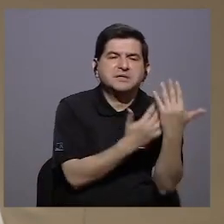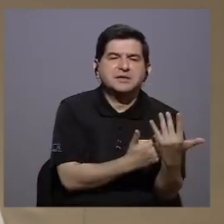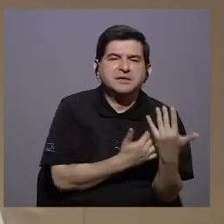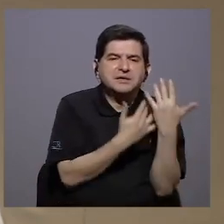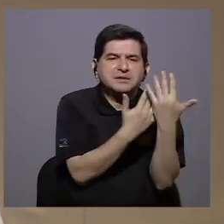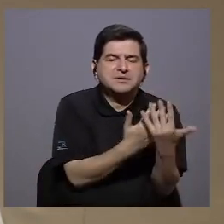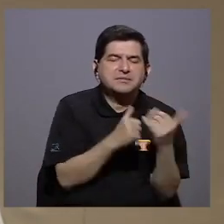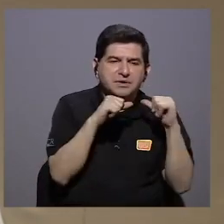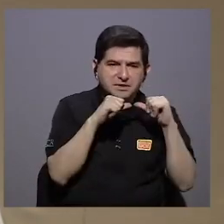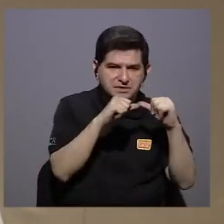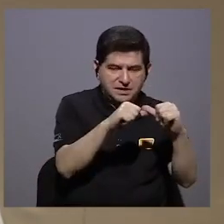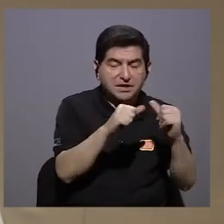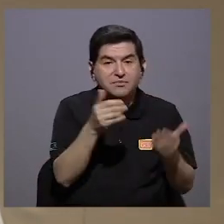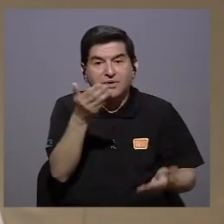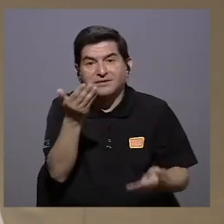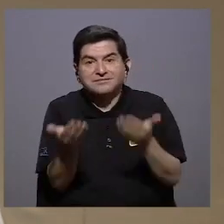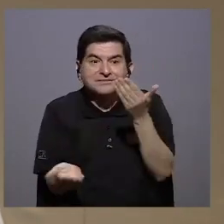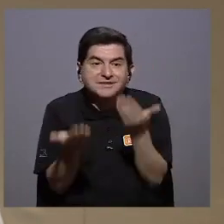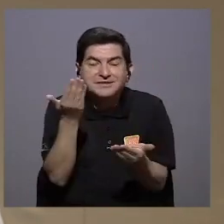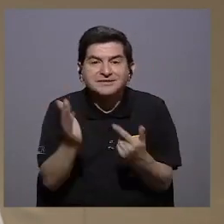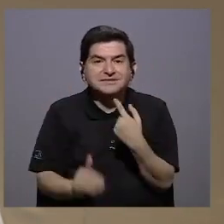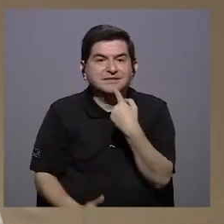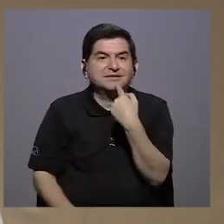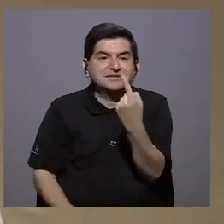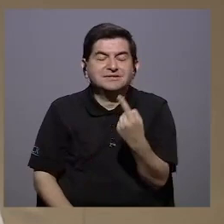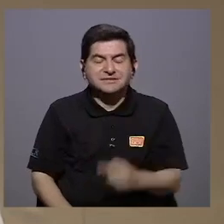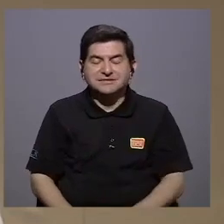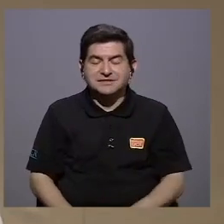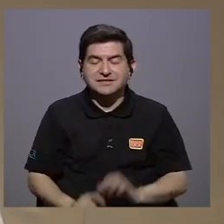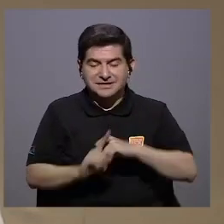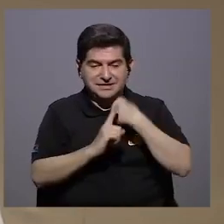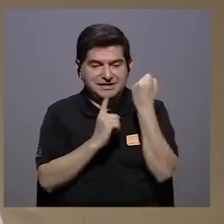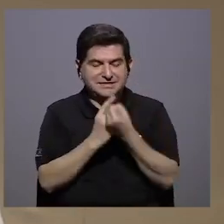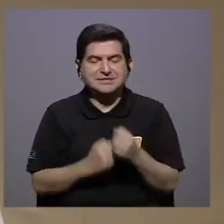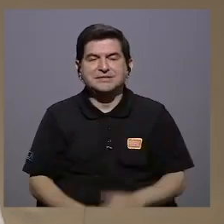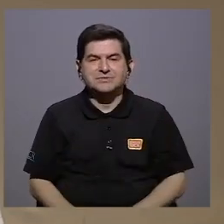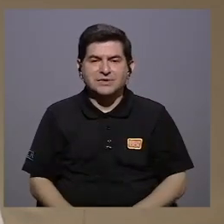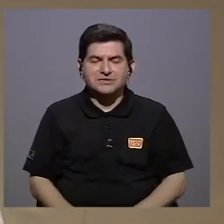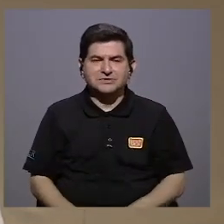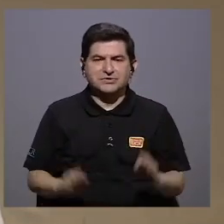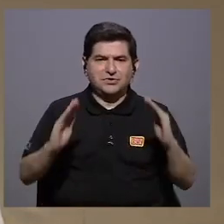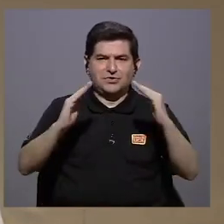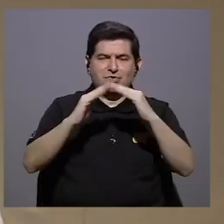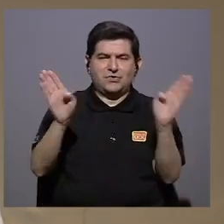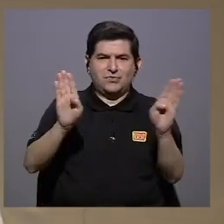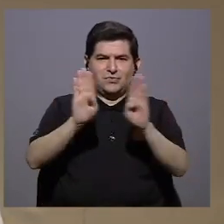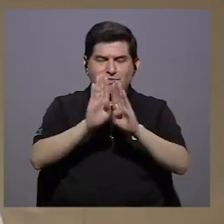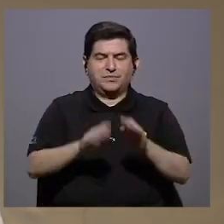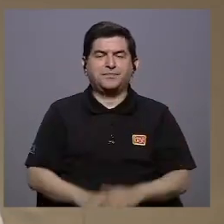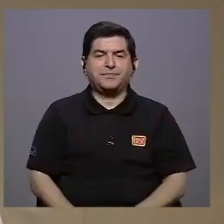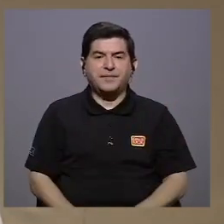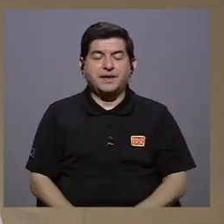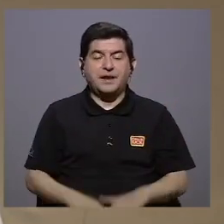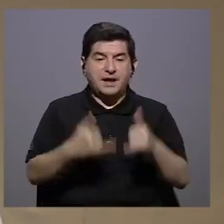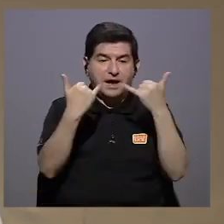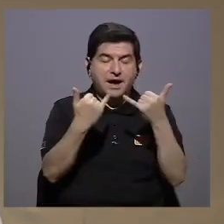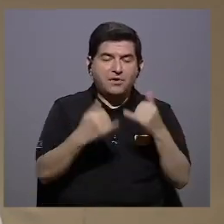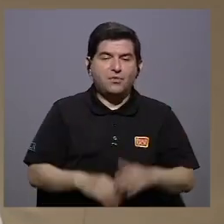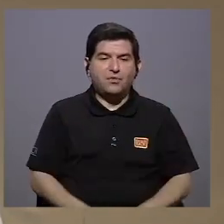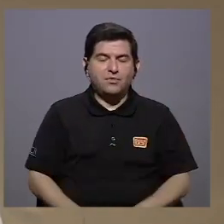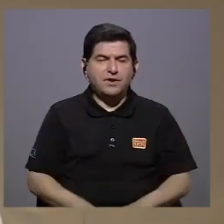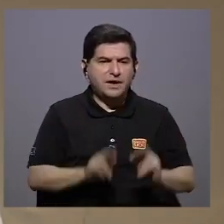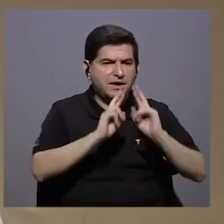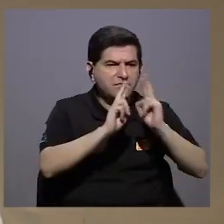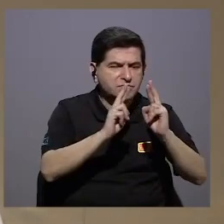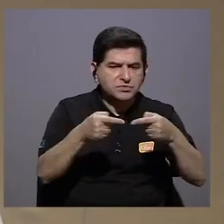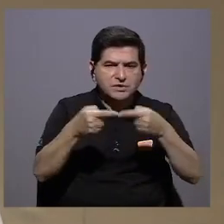lo que ha de algún modo señalado este confinamiento en este escenario el rendimiento versus el abandono